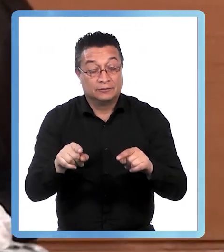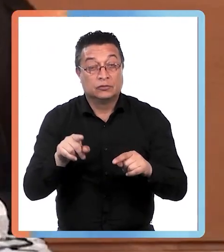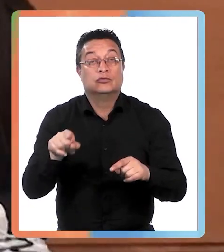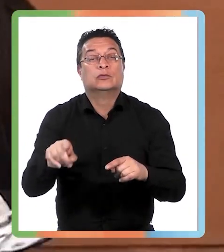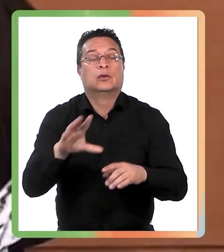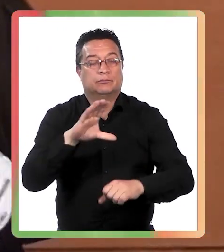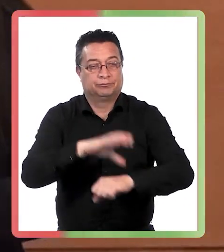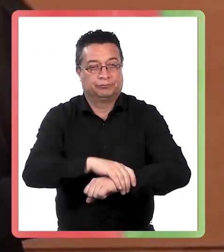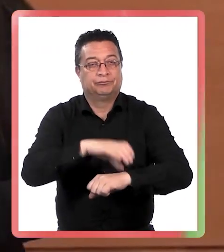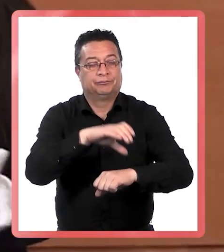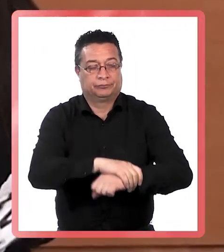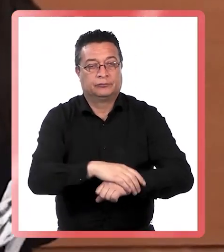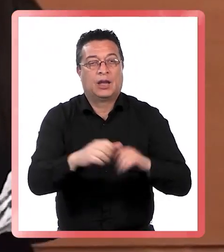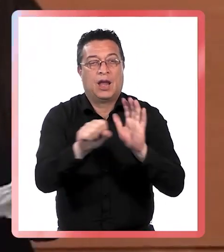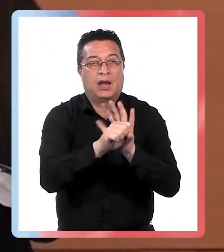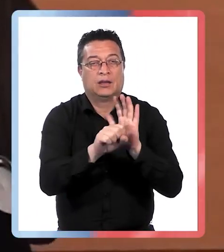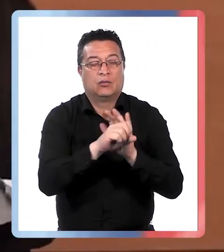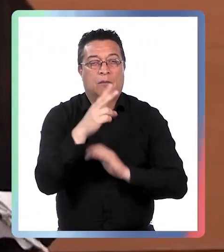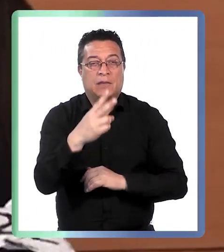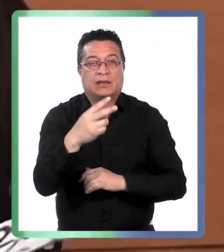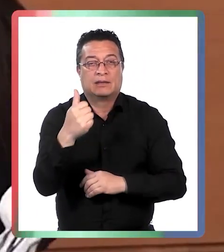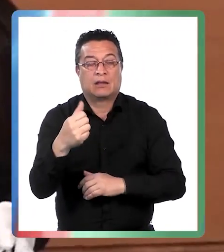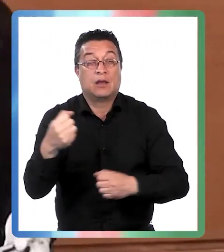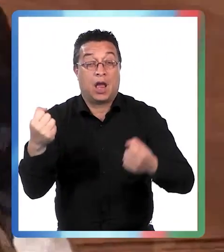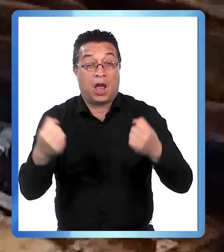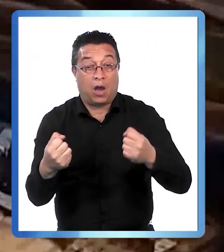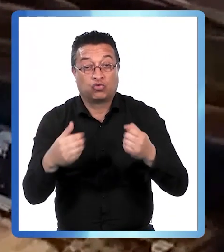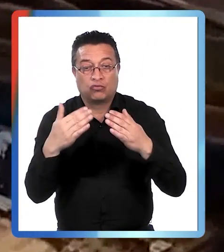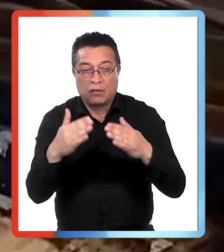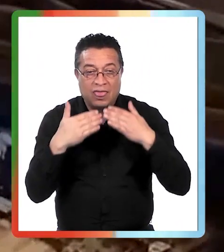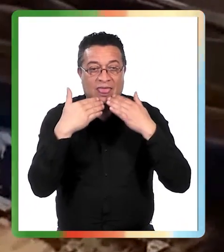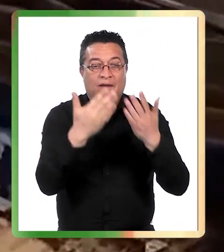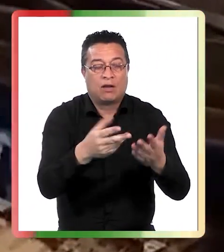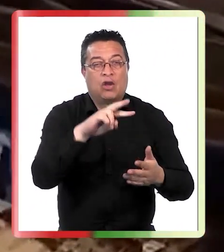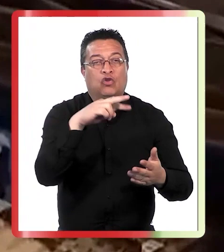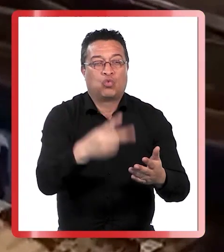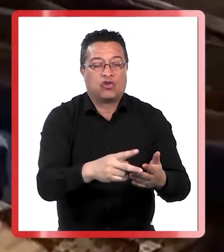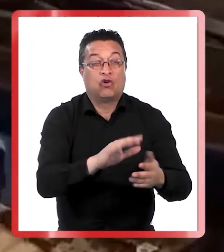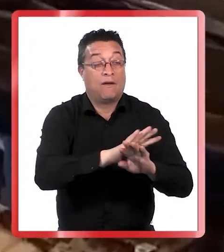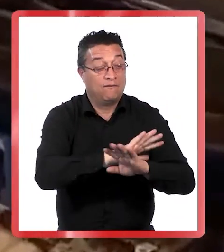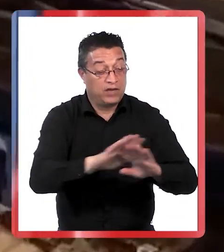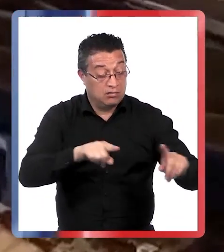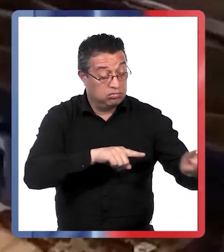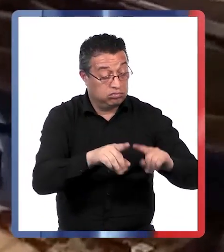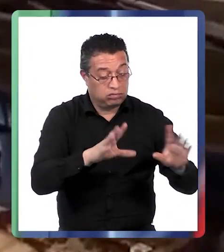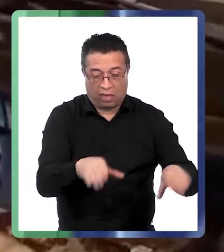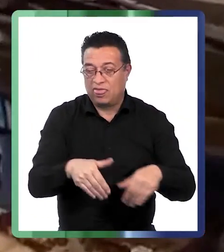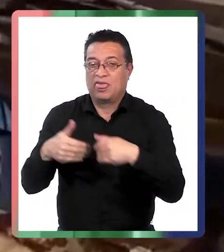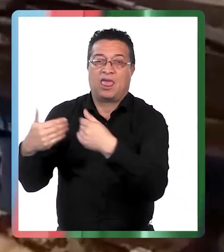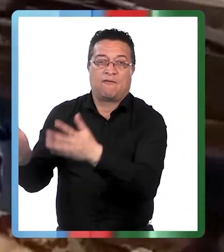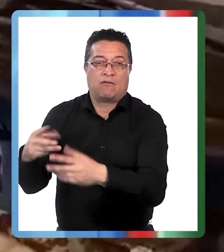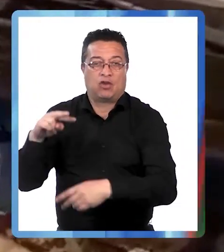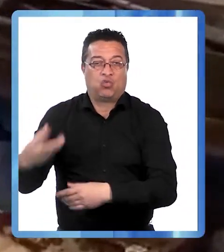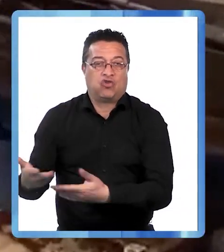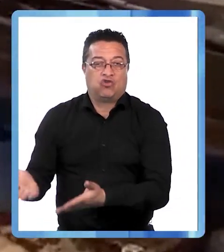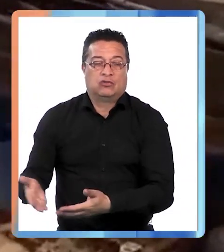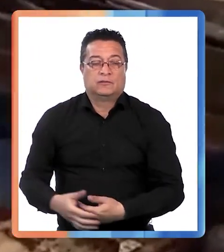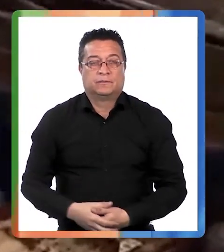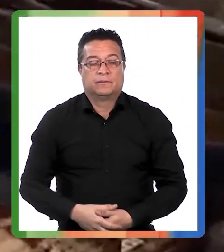antecedentes los detenidos fueron apercibidos del artículo 26 y los vehículos serán devueltos a sus dueños una vez finalizados los peritajes